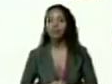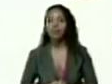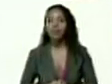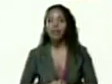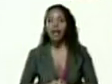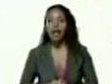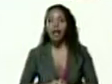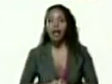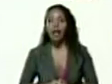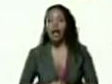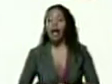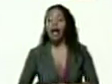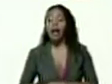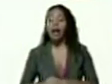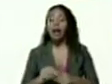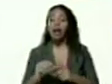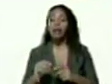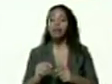prensa libre